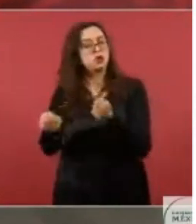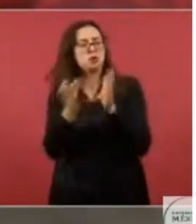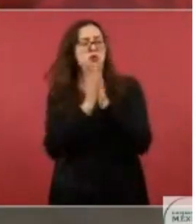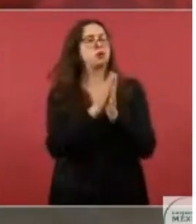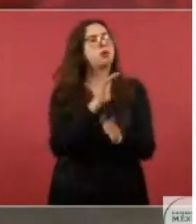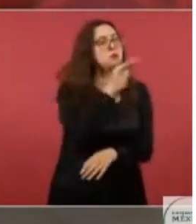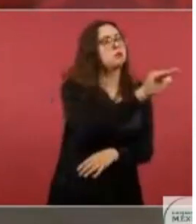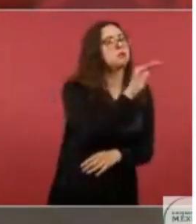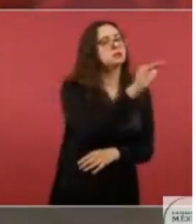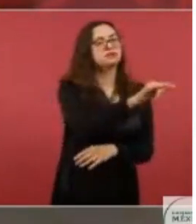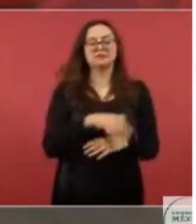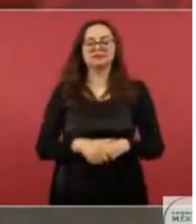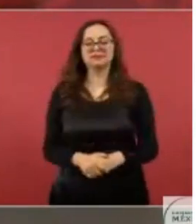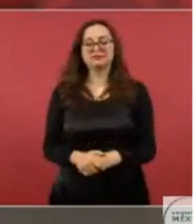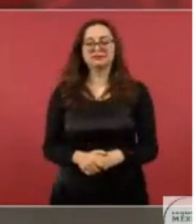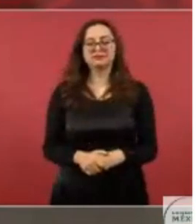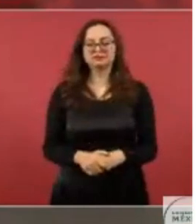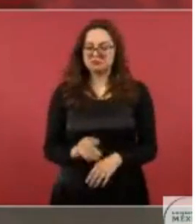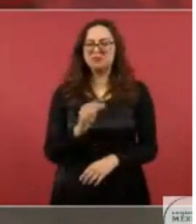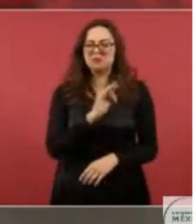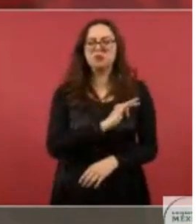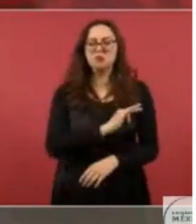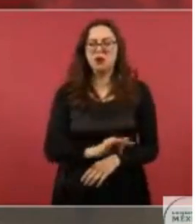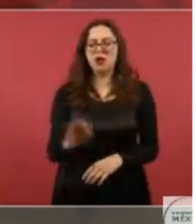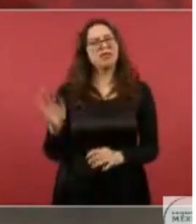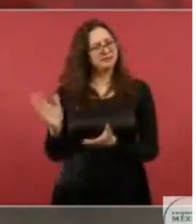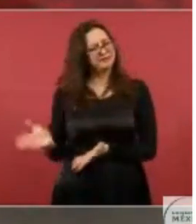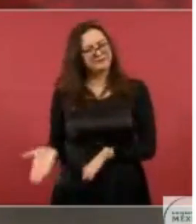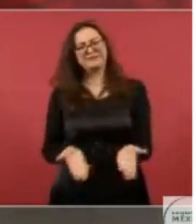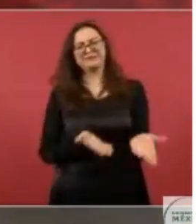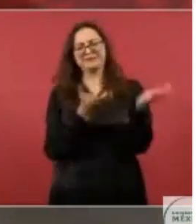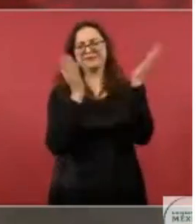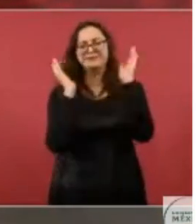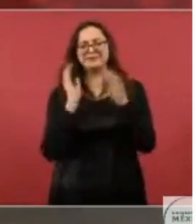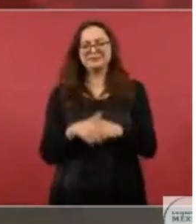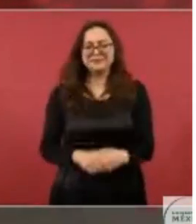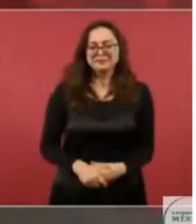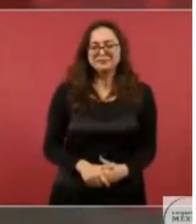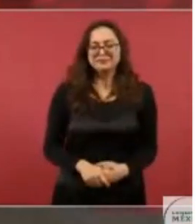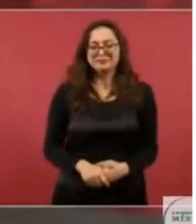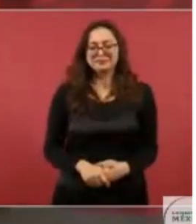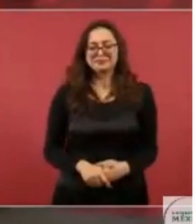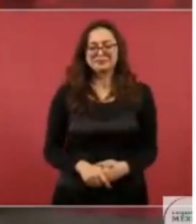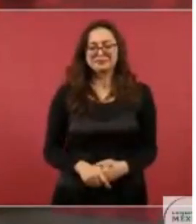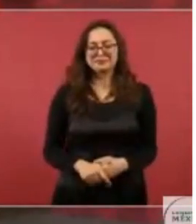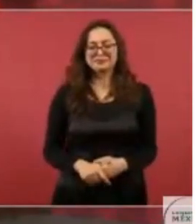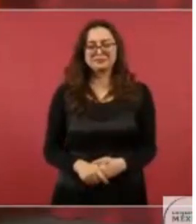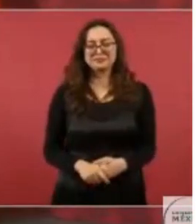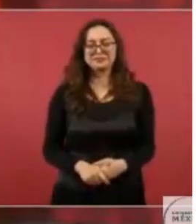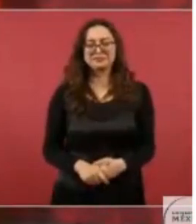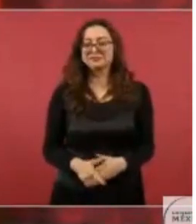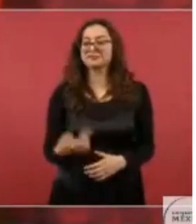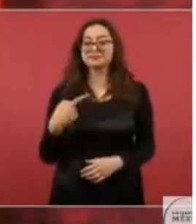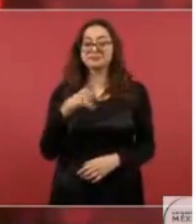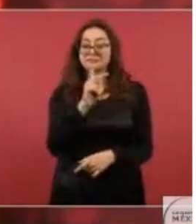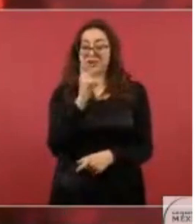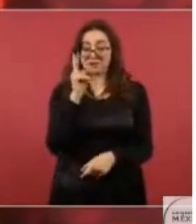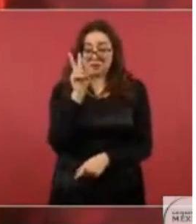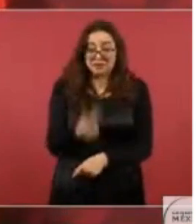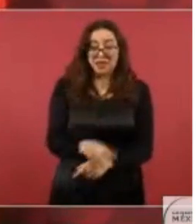Nunca se debe vivir un ambiente